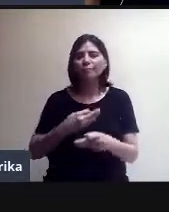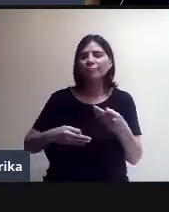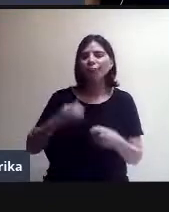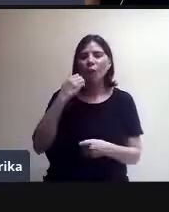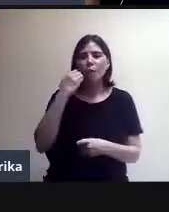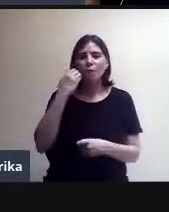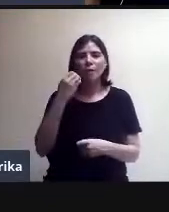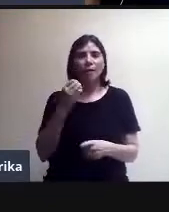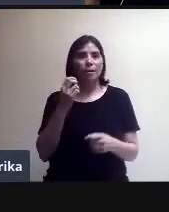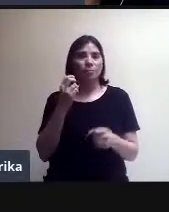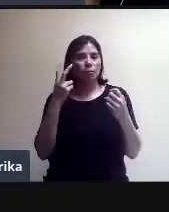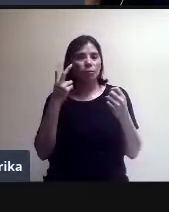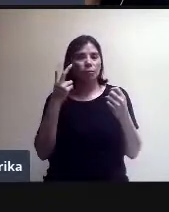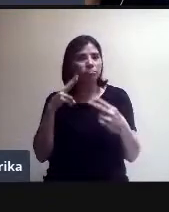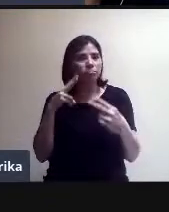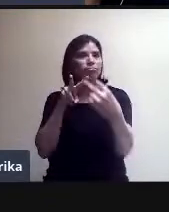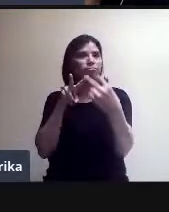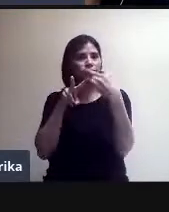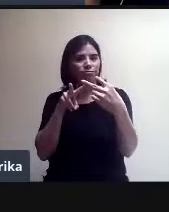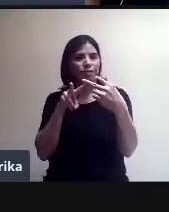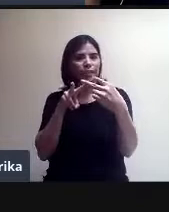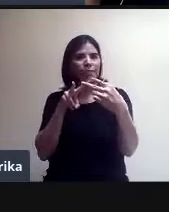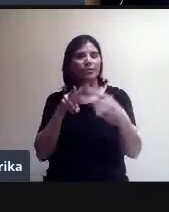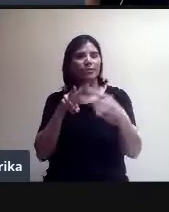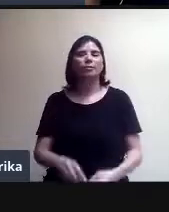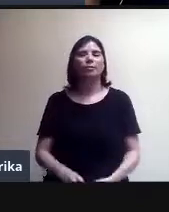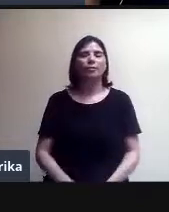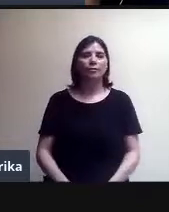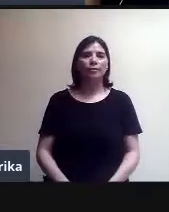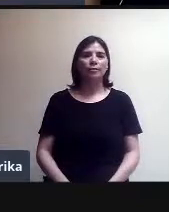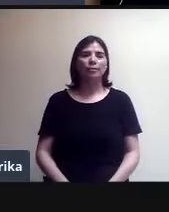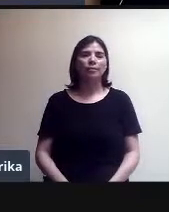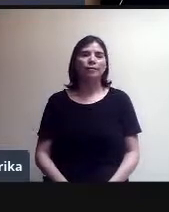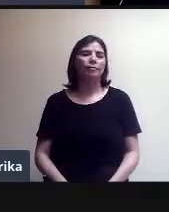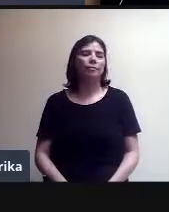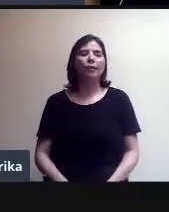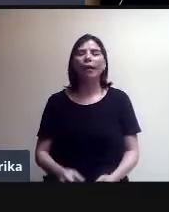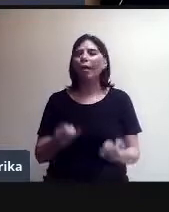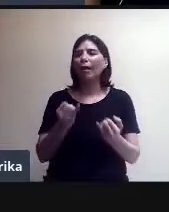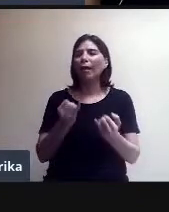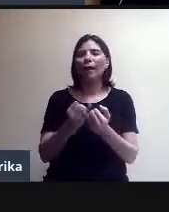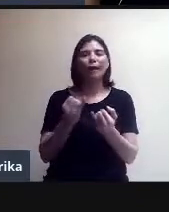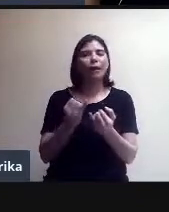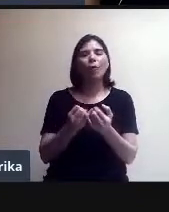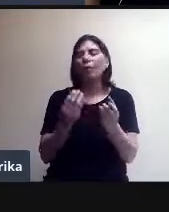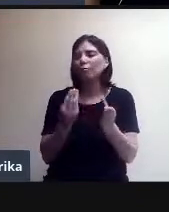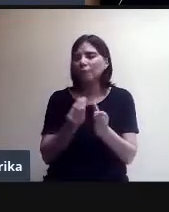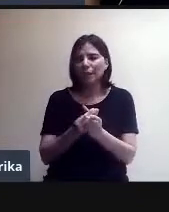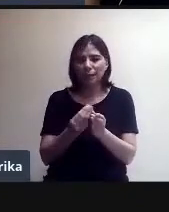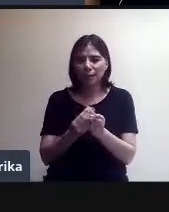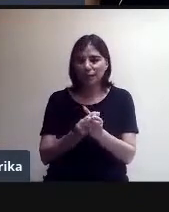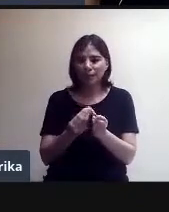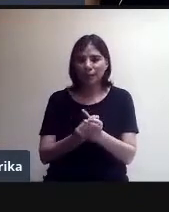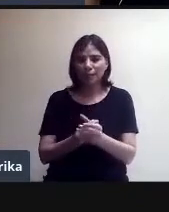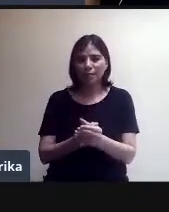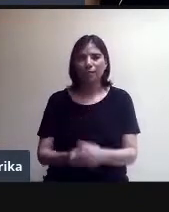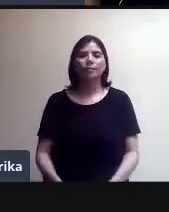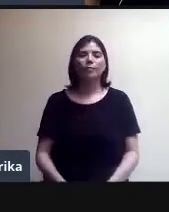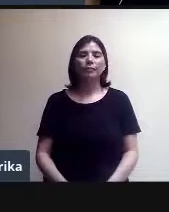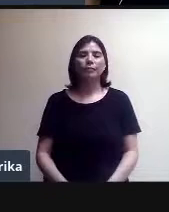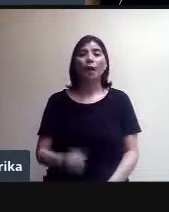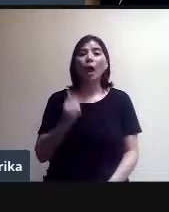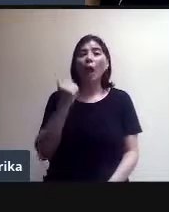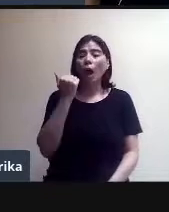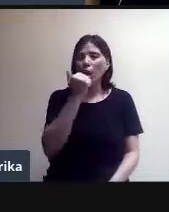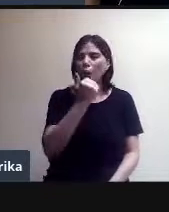contacto más frecuentemente como le hacíamos antes. Entonces, eso se tiene que notar. Los alumnos necesitan el